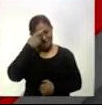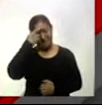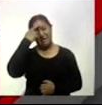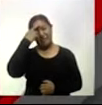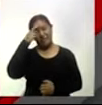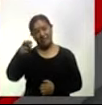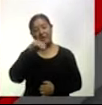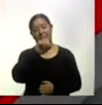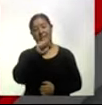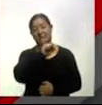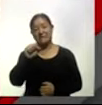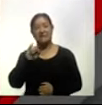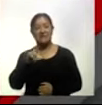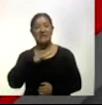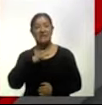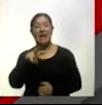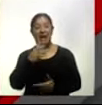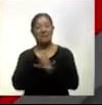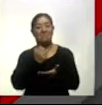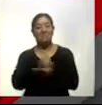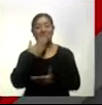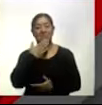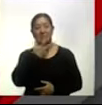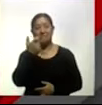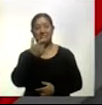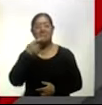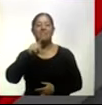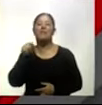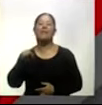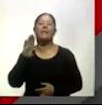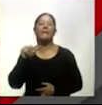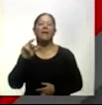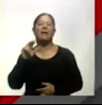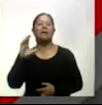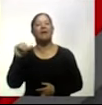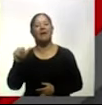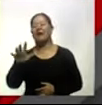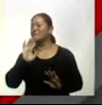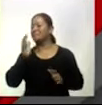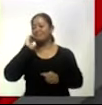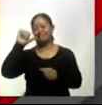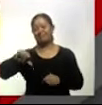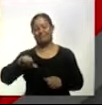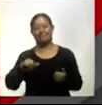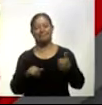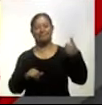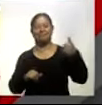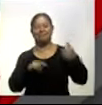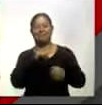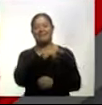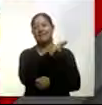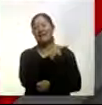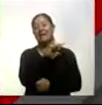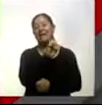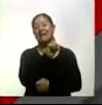amargura como la ocasión que la Pulga y el Barcelona dejaron servido en bandeja de plata el título de la liga a su archirrival el Real